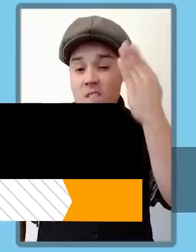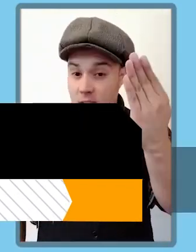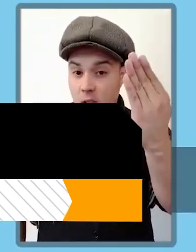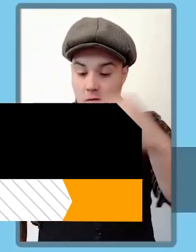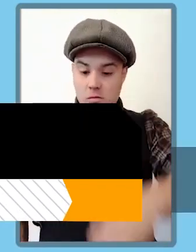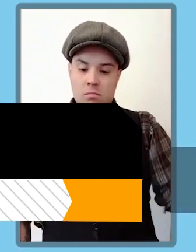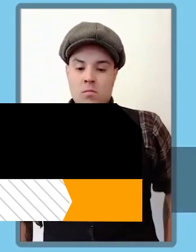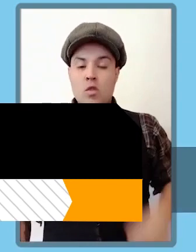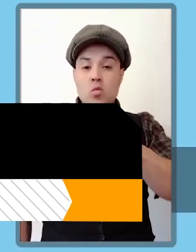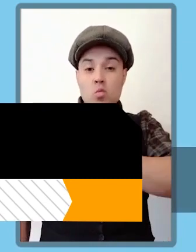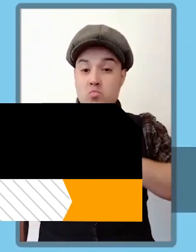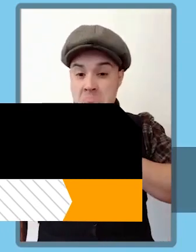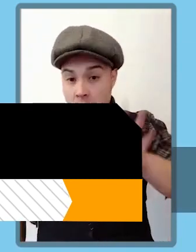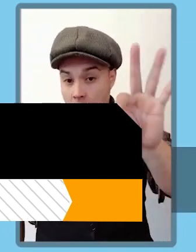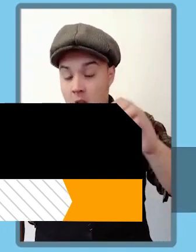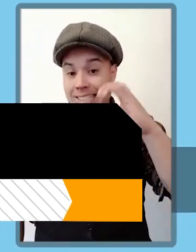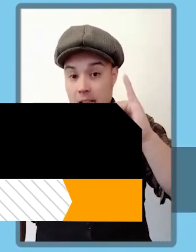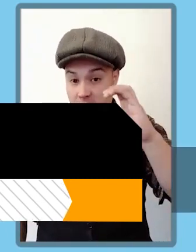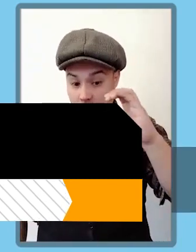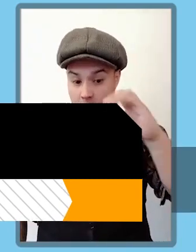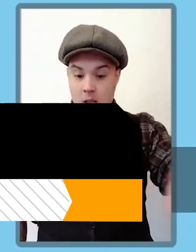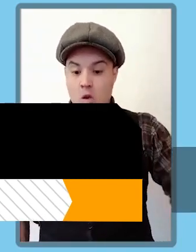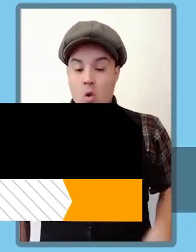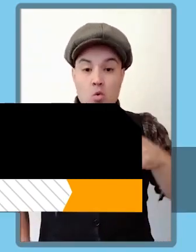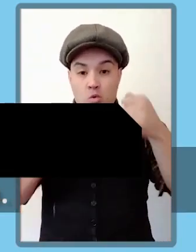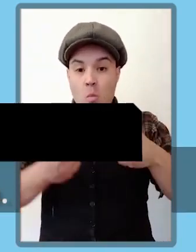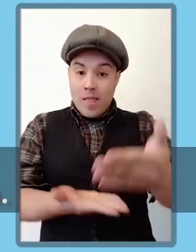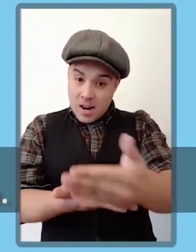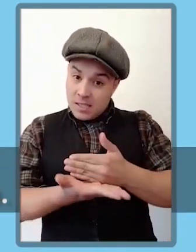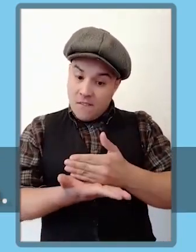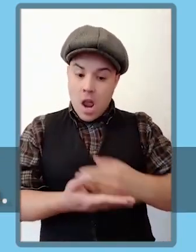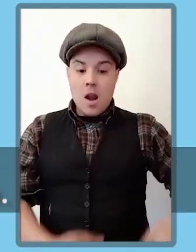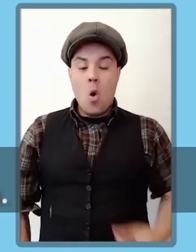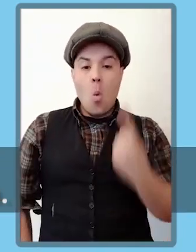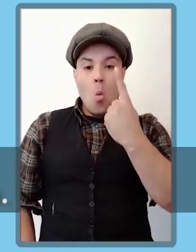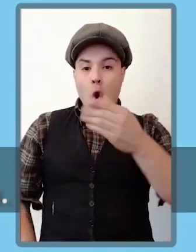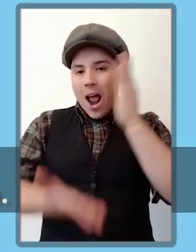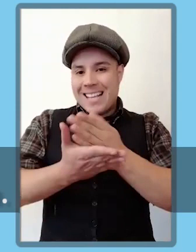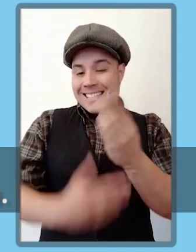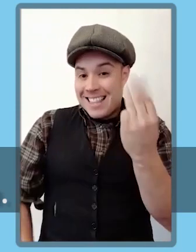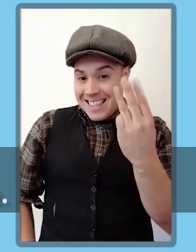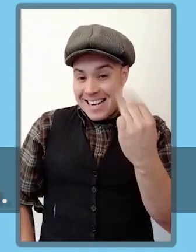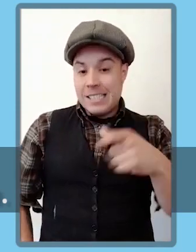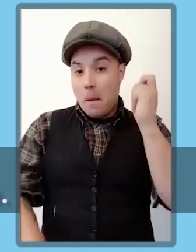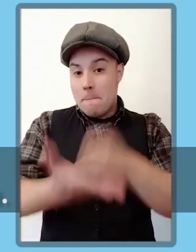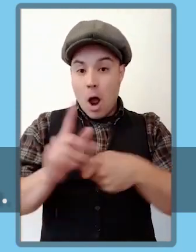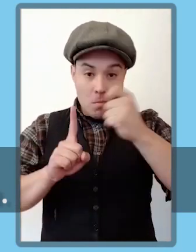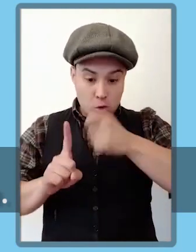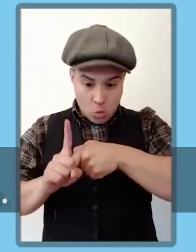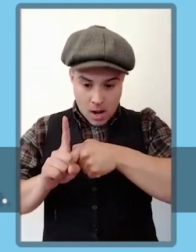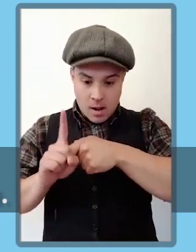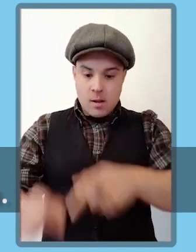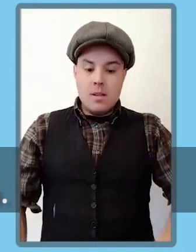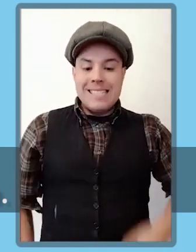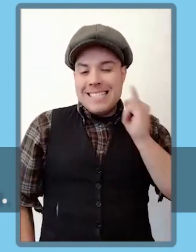necesario activar una cuenta en la Fuerza Nacional de Empleo para optar al Fondo de Cesantía Solidario. Subsidio de Cesantía. Las personas